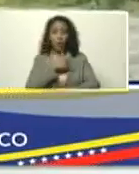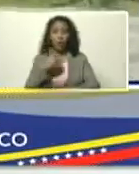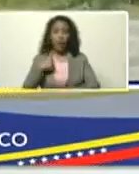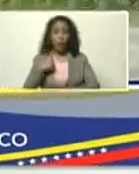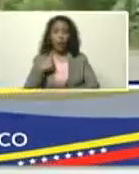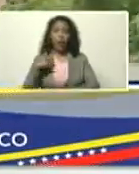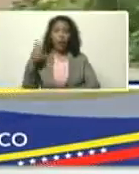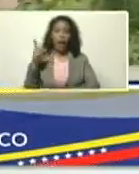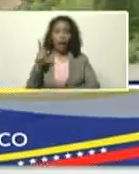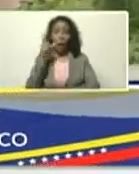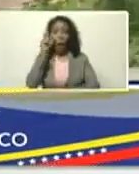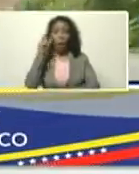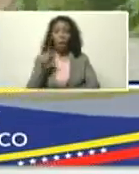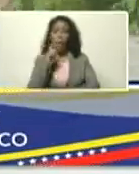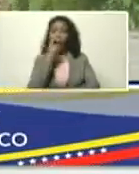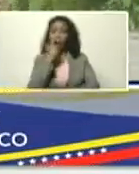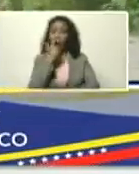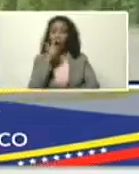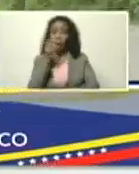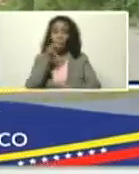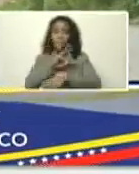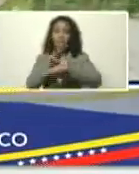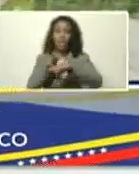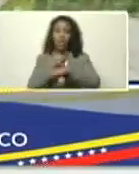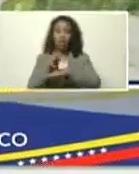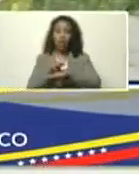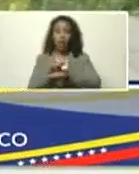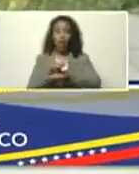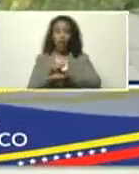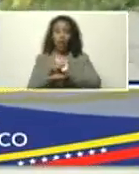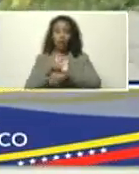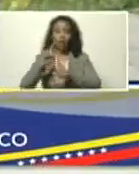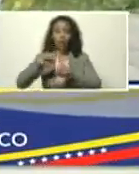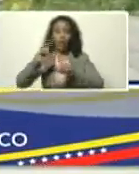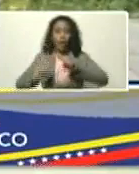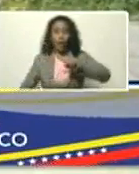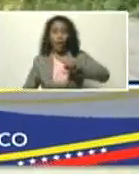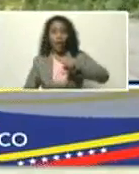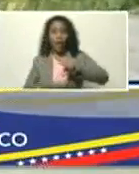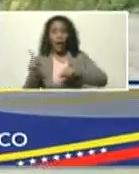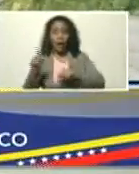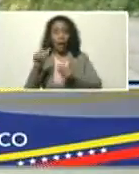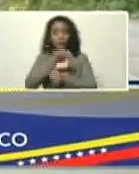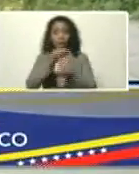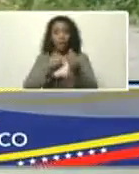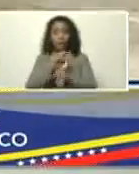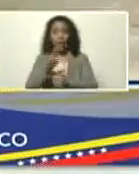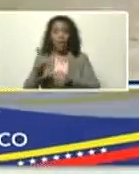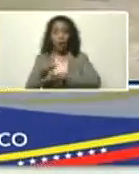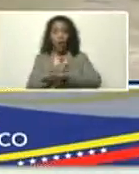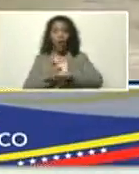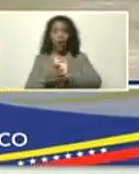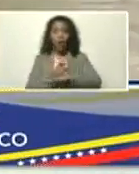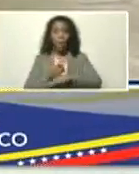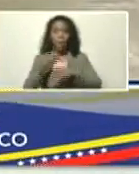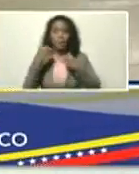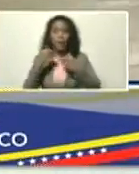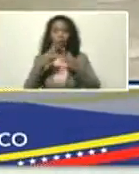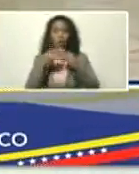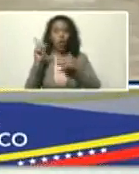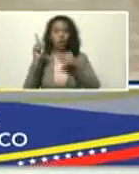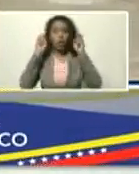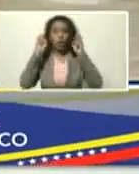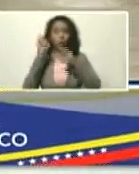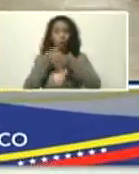Néstor Reverol Torres, ministro, de, de energía eléctrica, pero que es el vicepresidente, gobierno, para todos estos